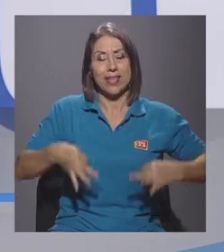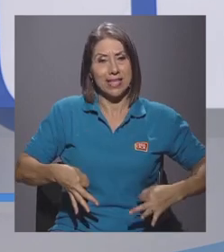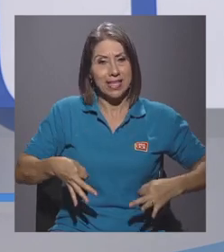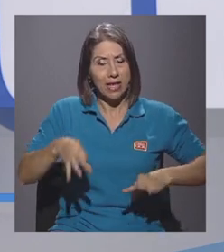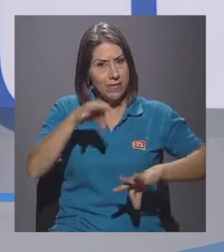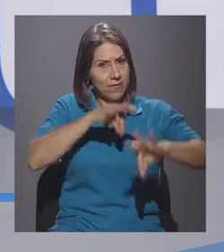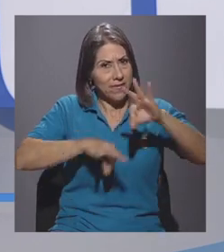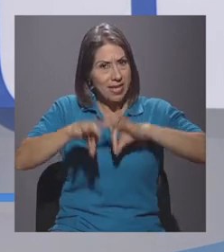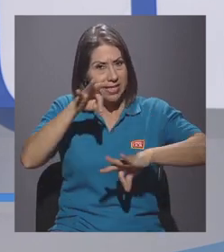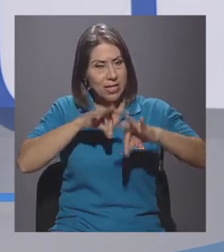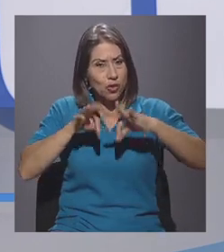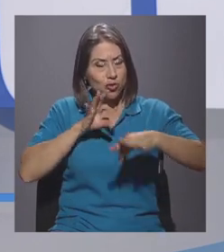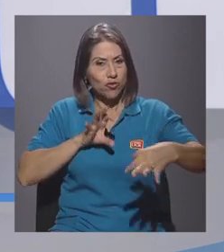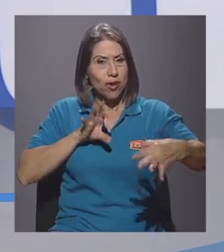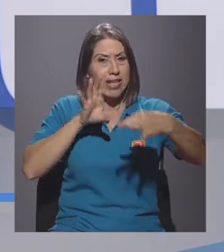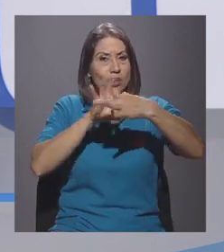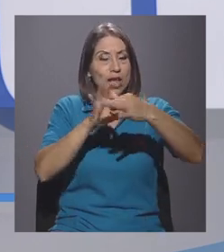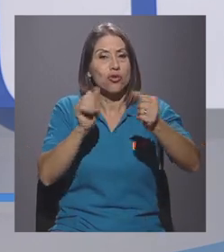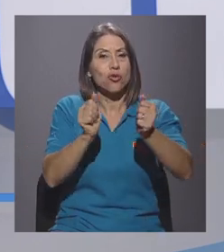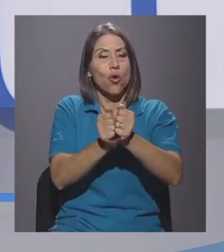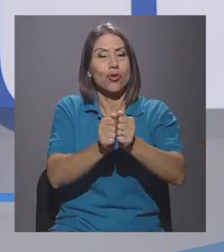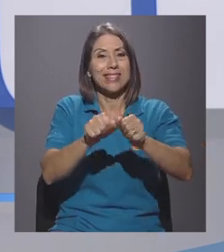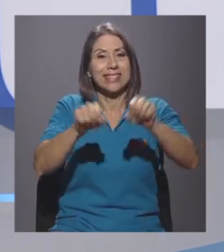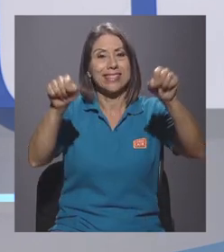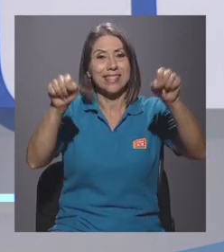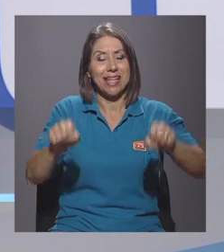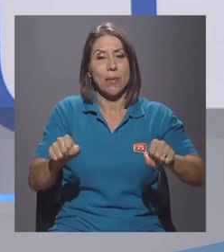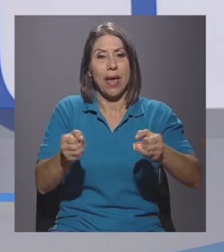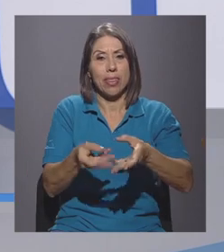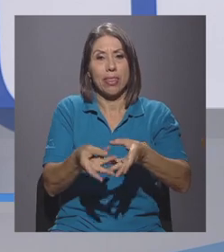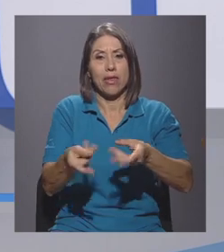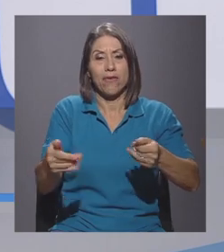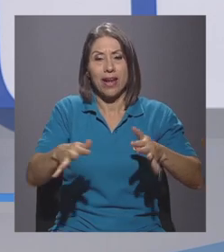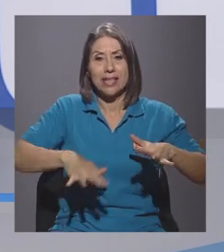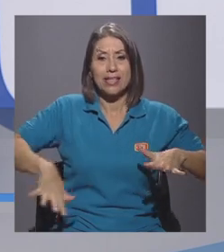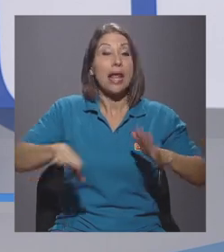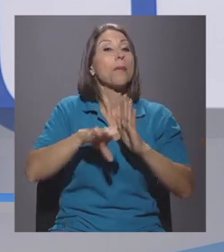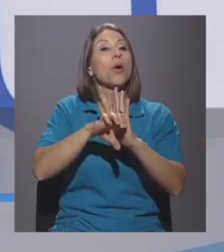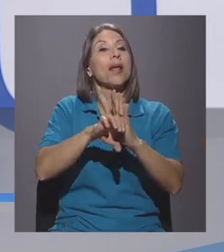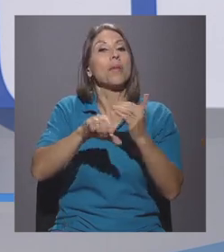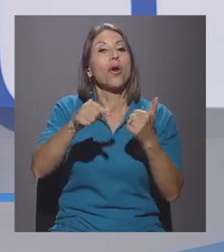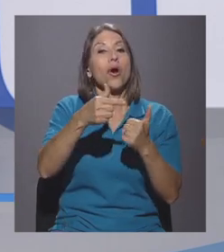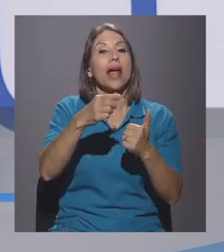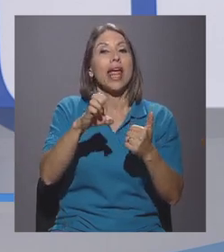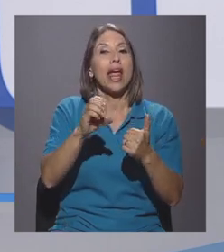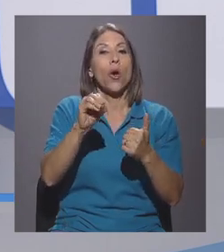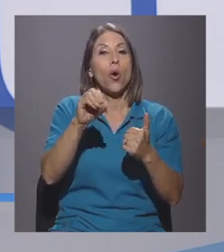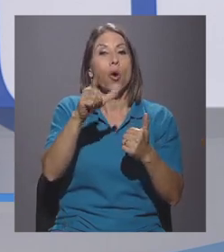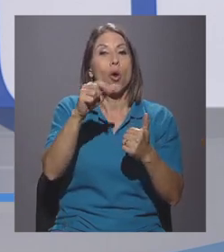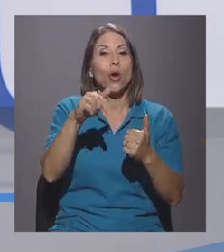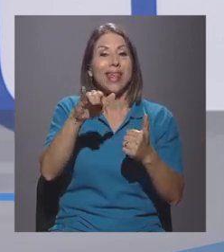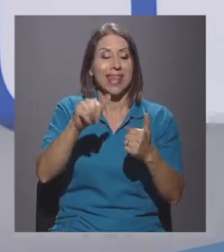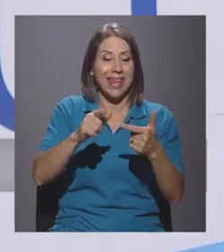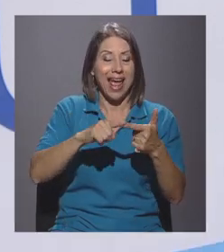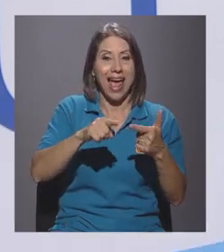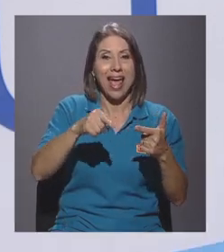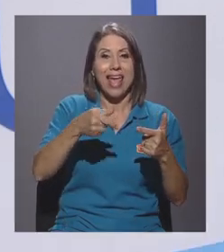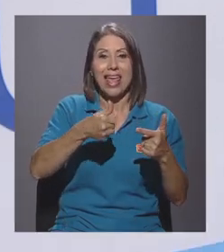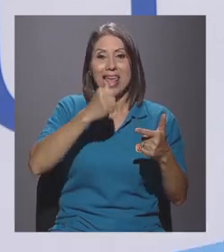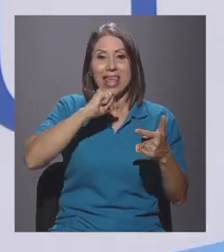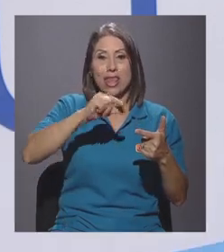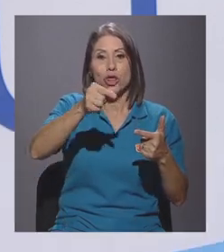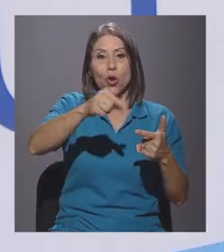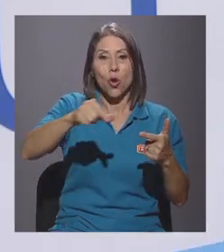el sistema terrestre. Entonces, por ejemplo, la geología, la hidrología, las ciencias de la atmósfera,